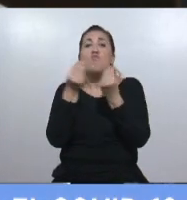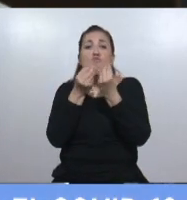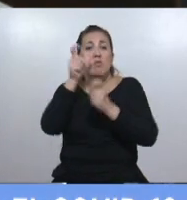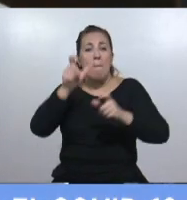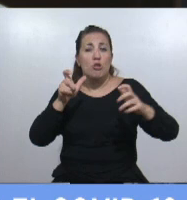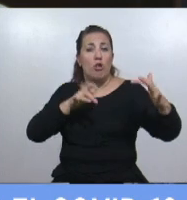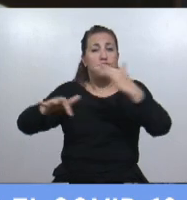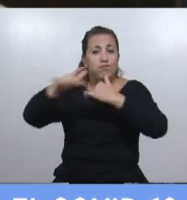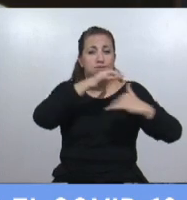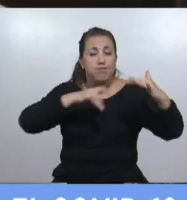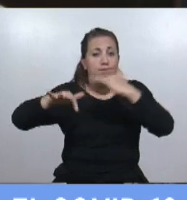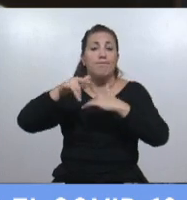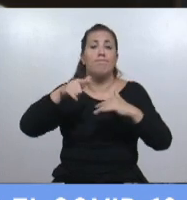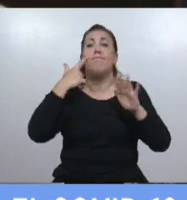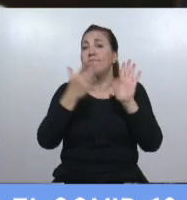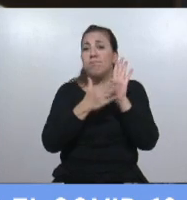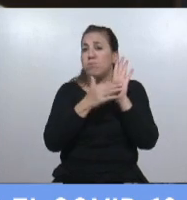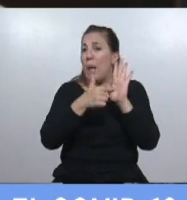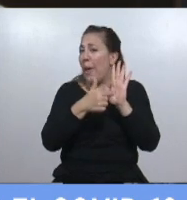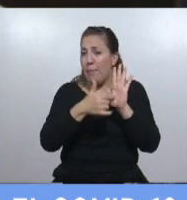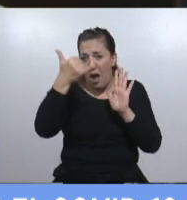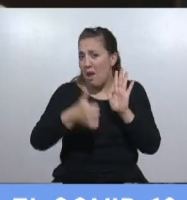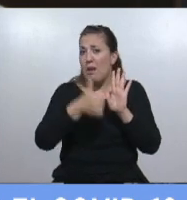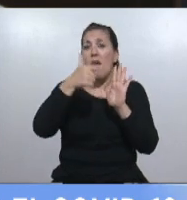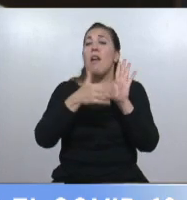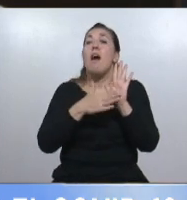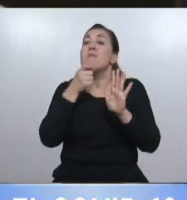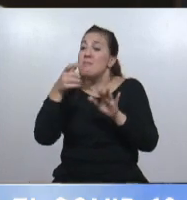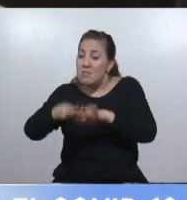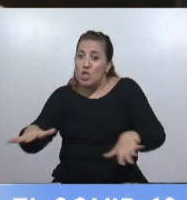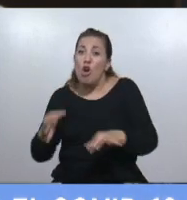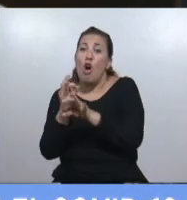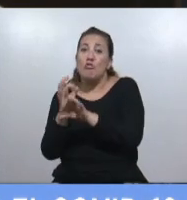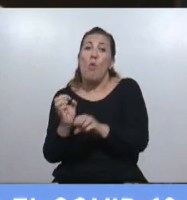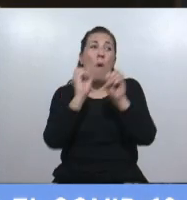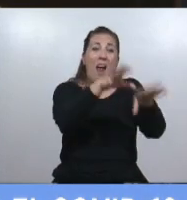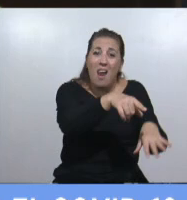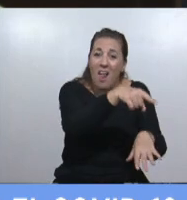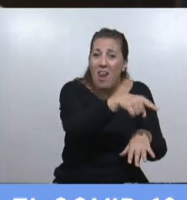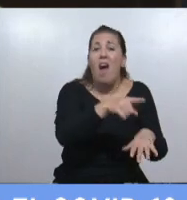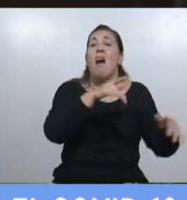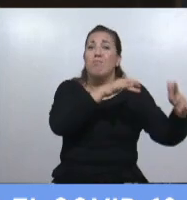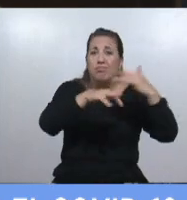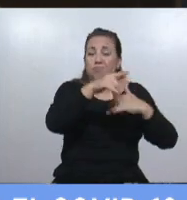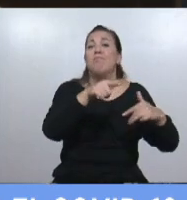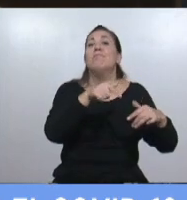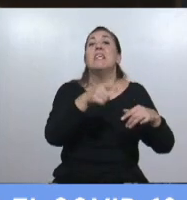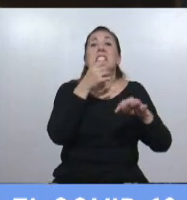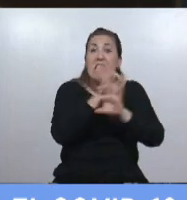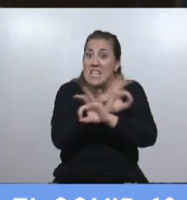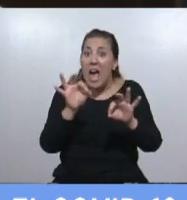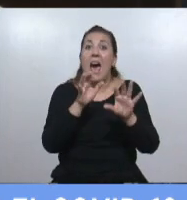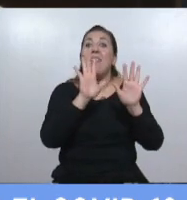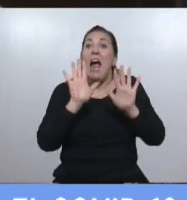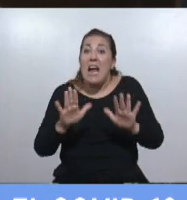la evidencia muestra que la interrupción de la presencialidad escolar contribuye significativamente a disminuir contagios y